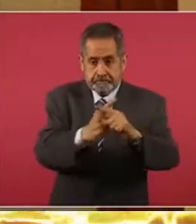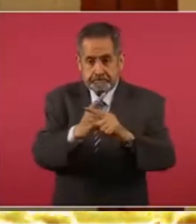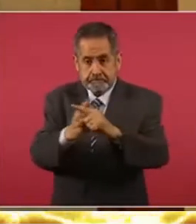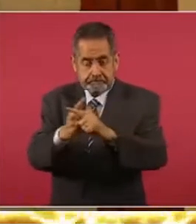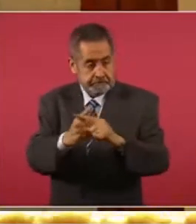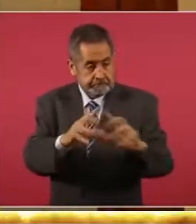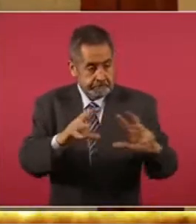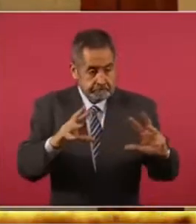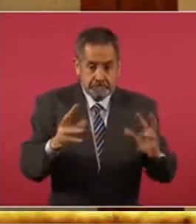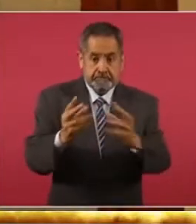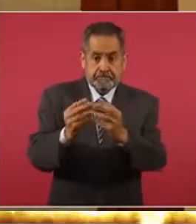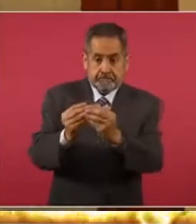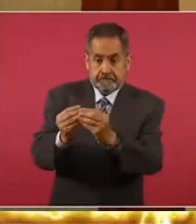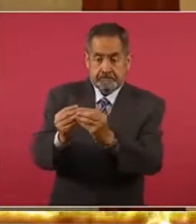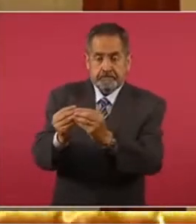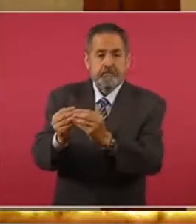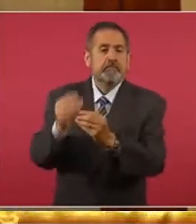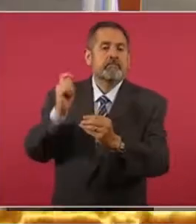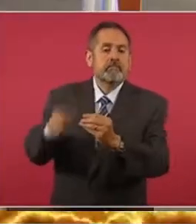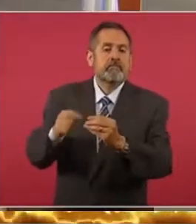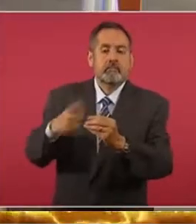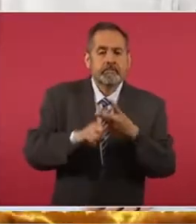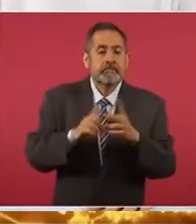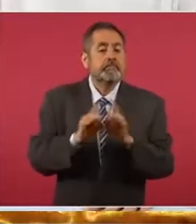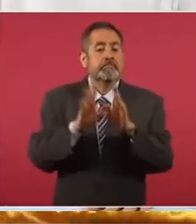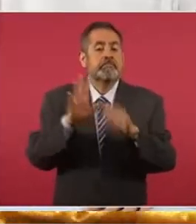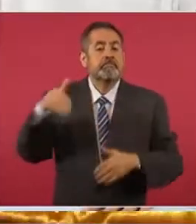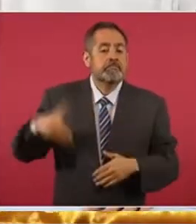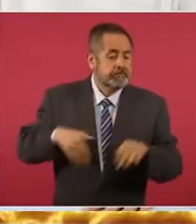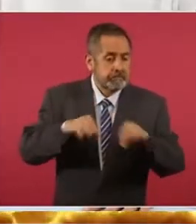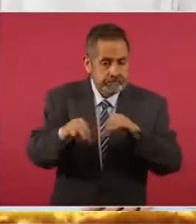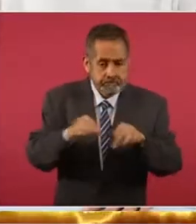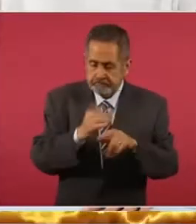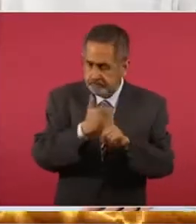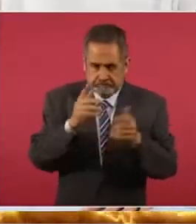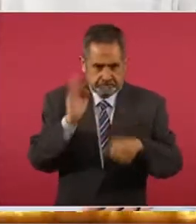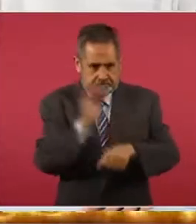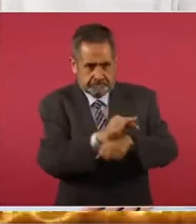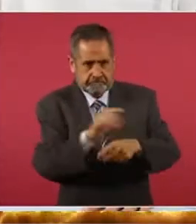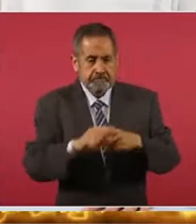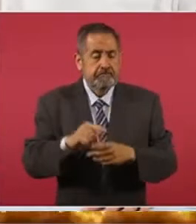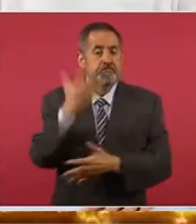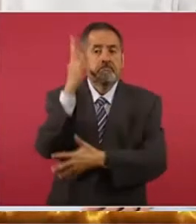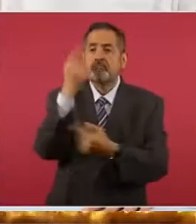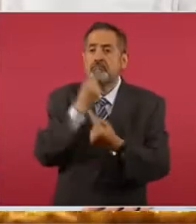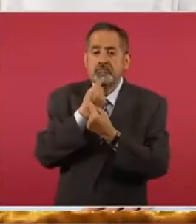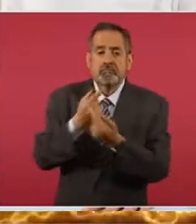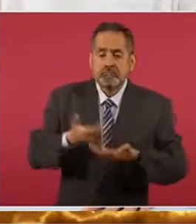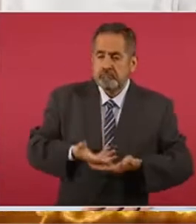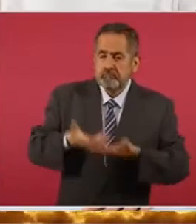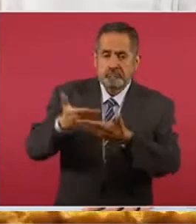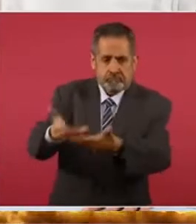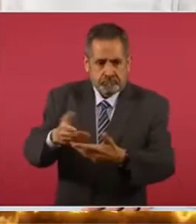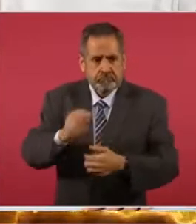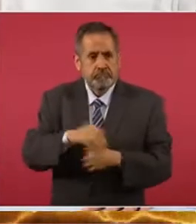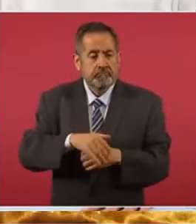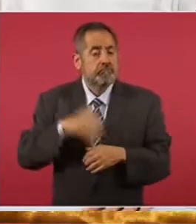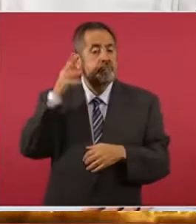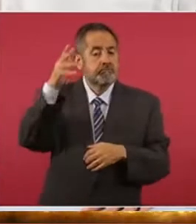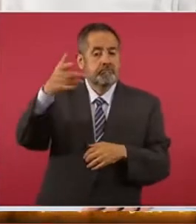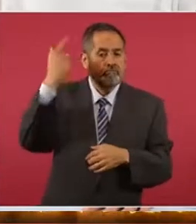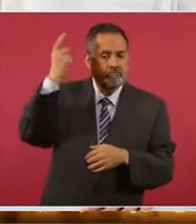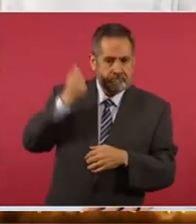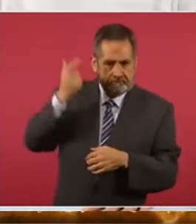se completa un mes. Como puedes ver en pantalla, los beneficios del aseguramiento son